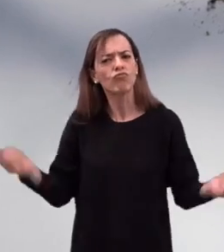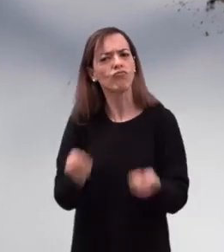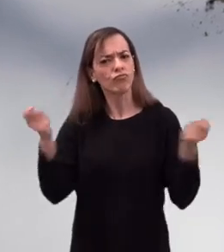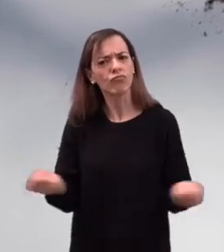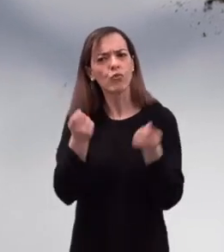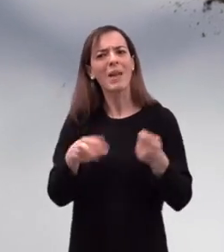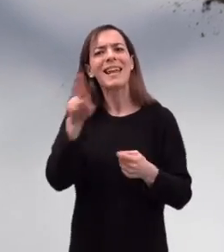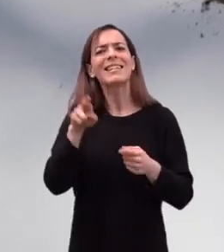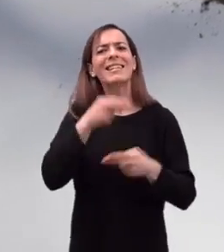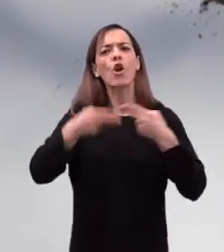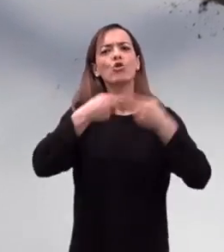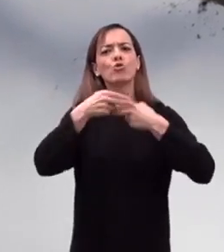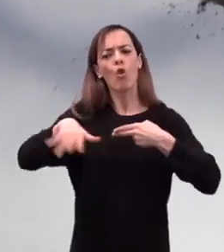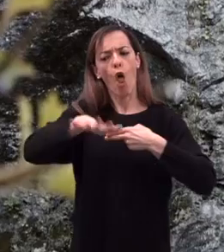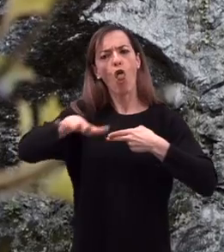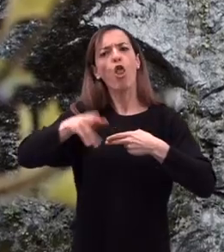mesón,